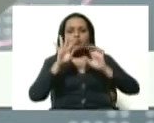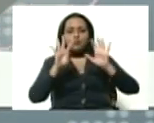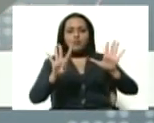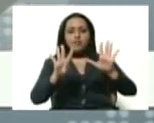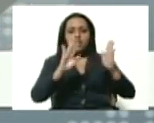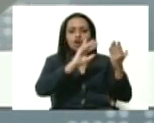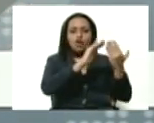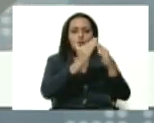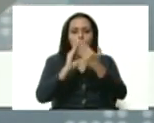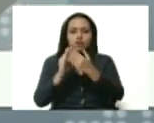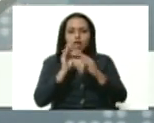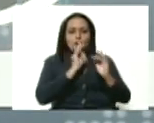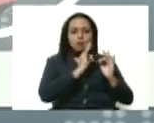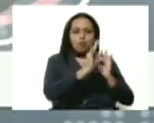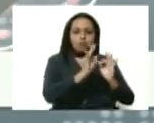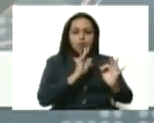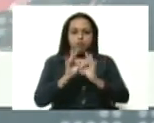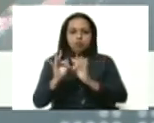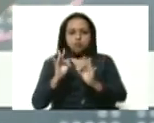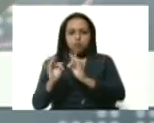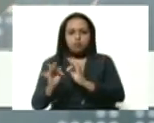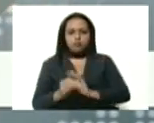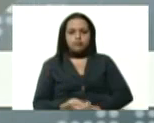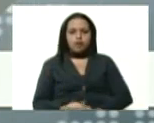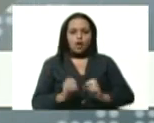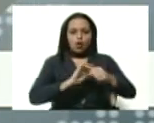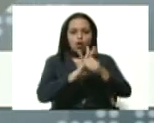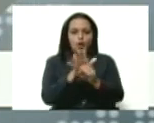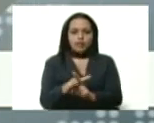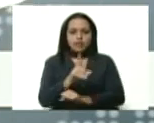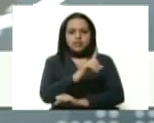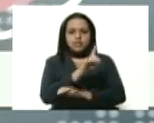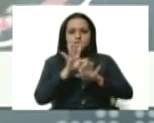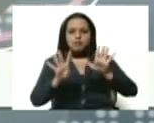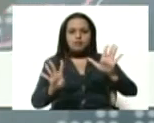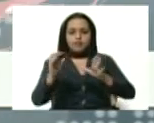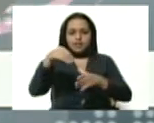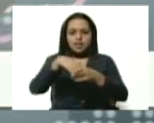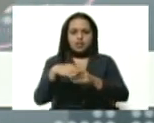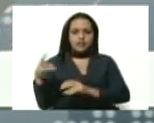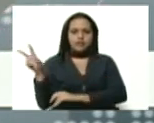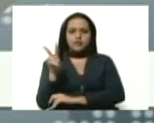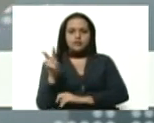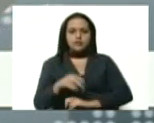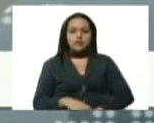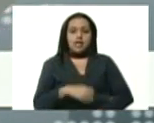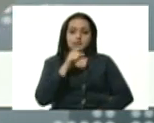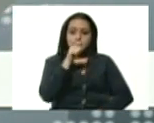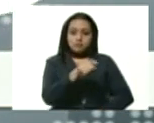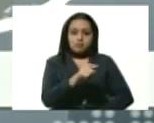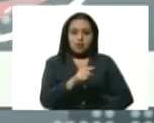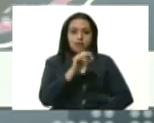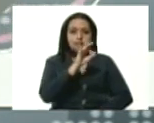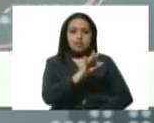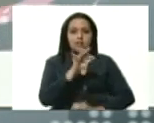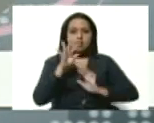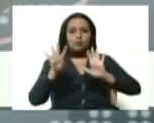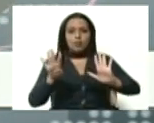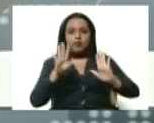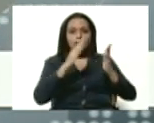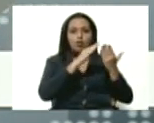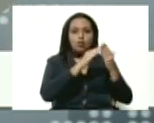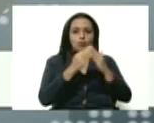comunitarios de infección por COVID-19 en Venezuela de esos 39 casos